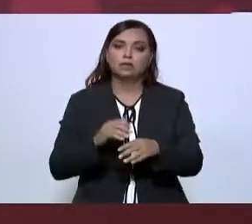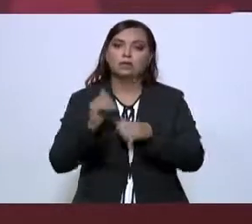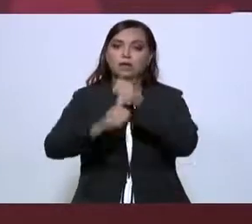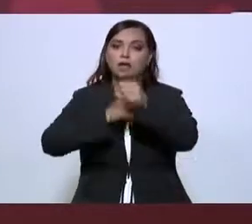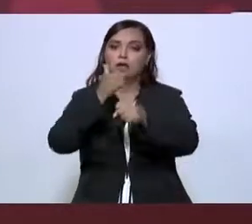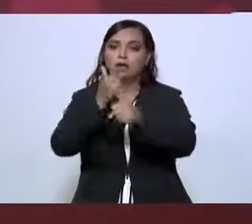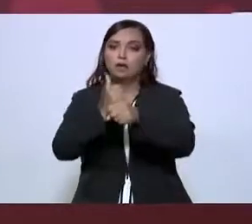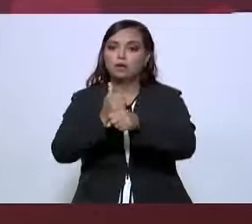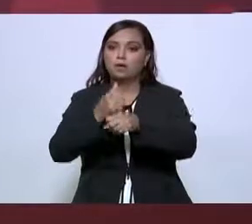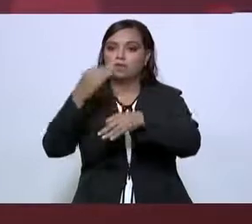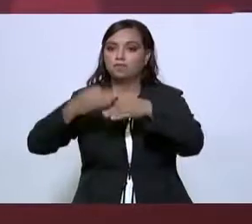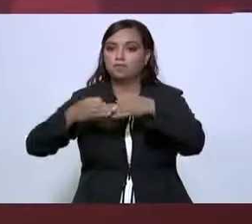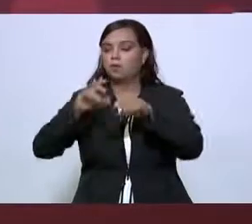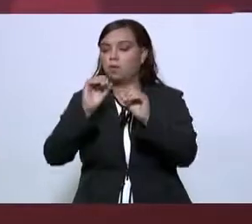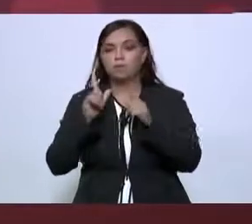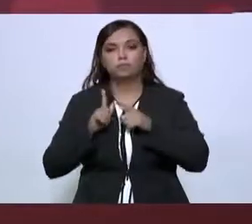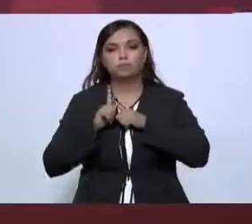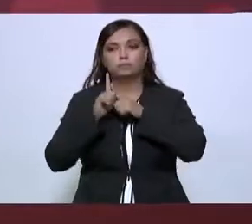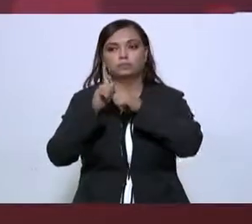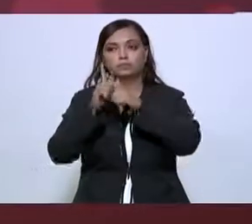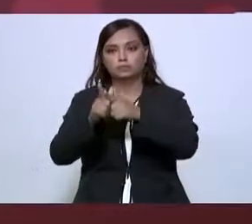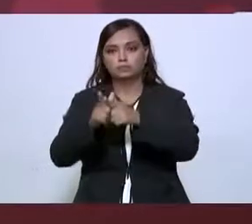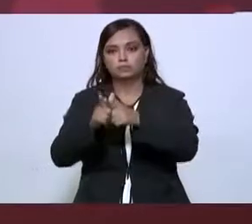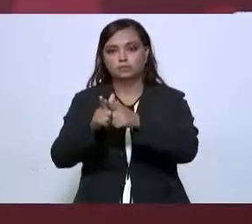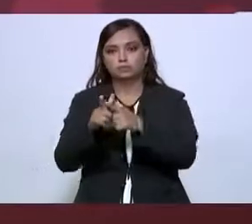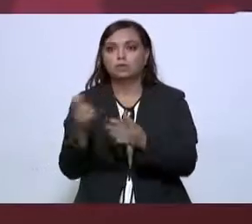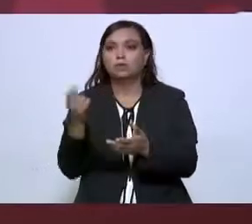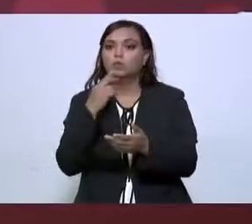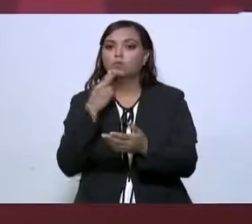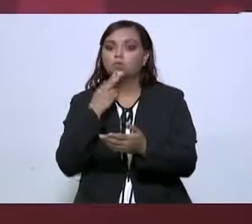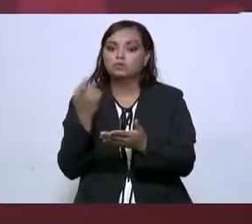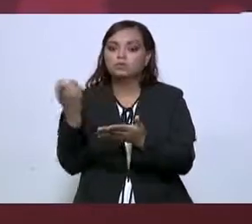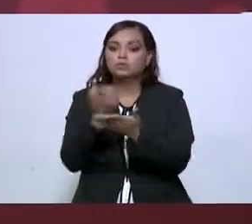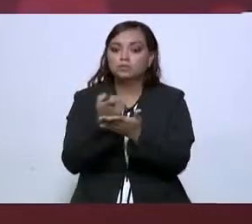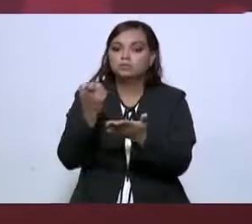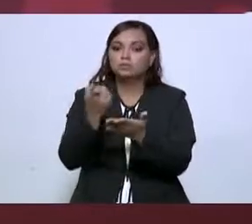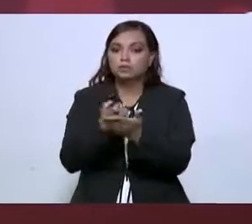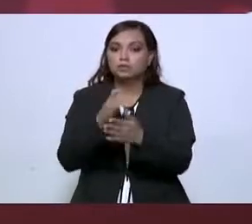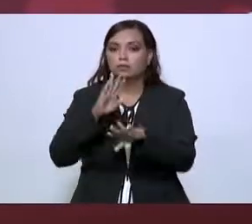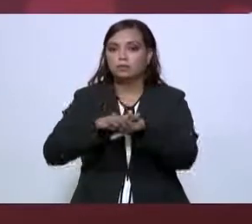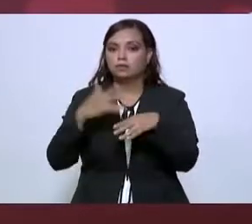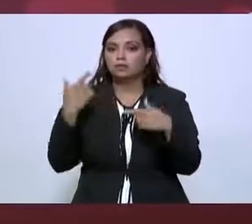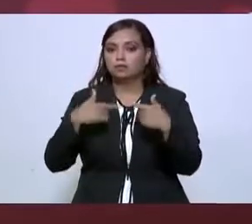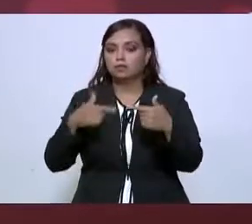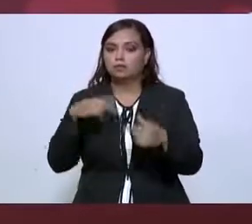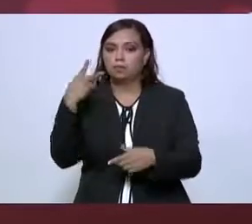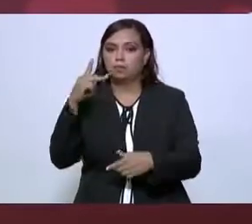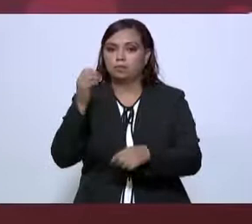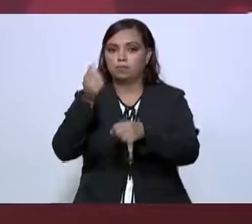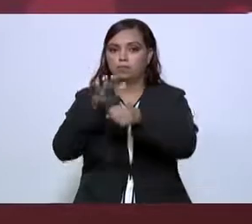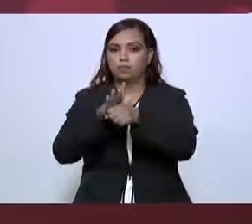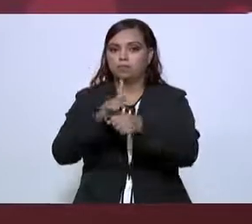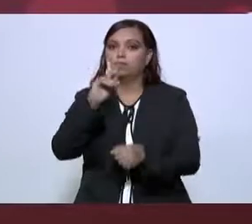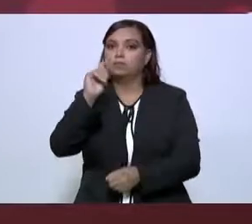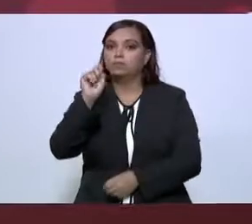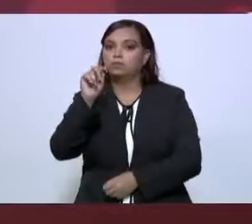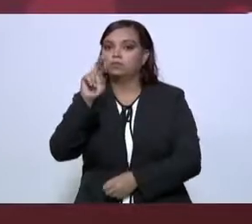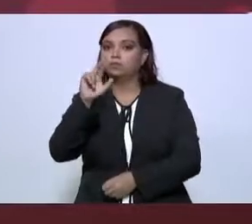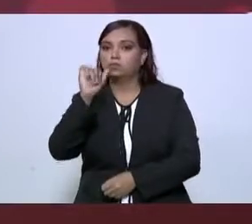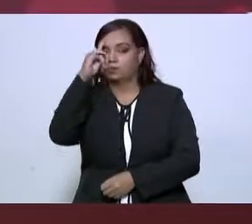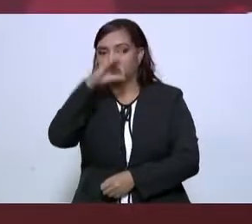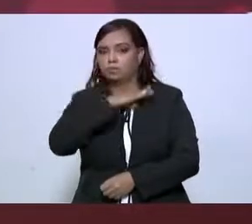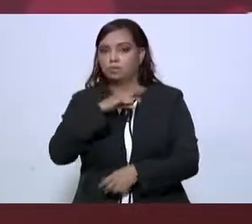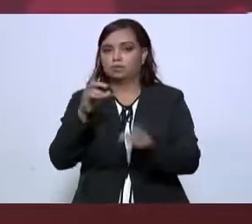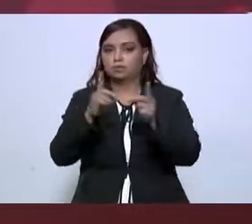faltan, o bien seguir invirtiendo ahí de los recursos que genera la propia administración portuaria para poder